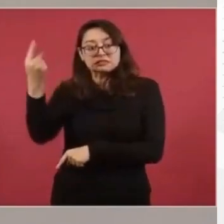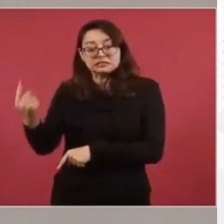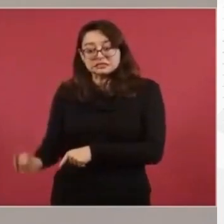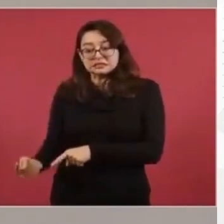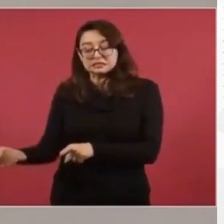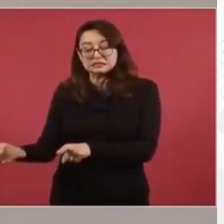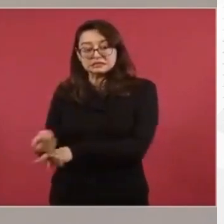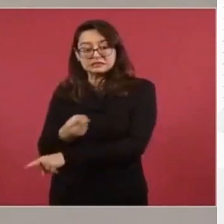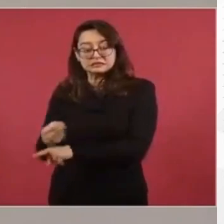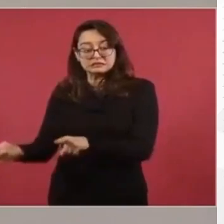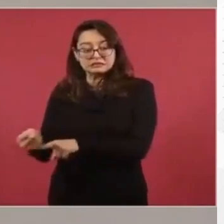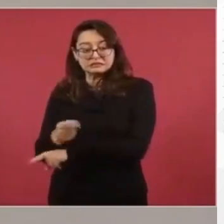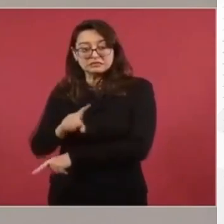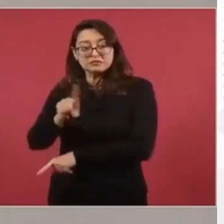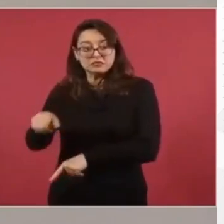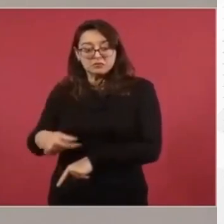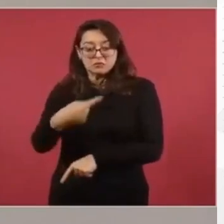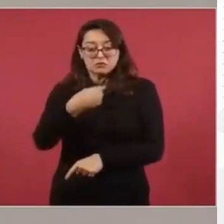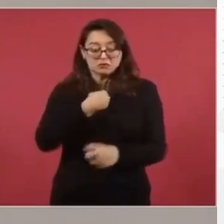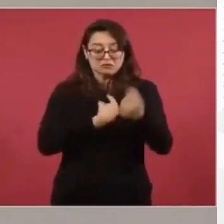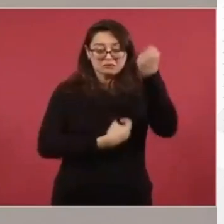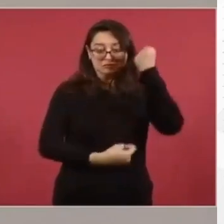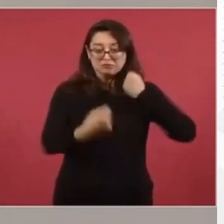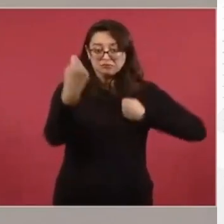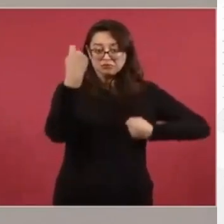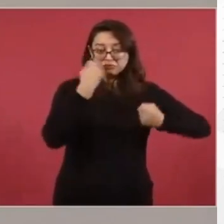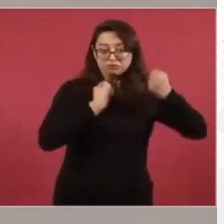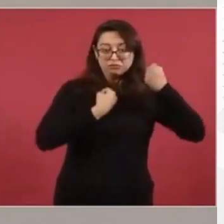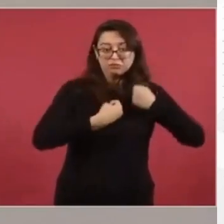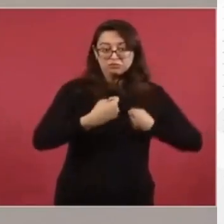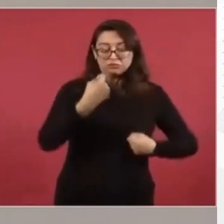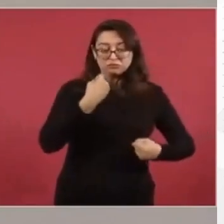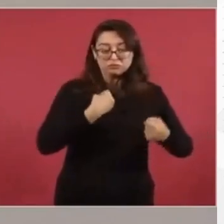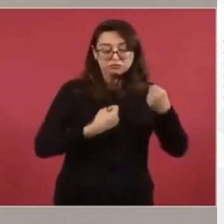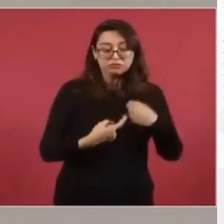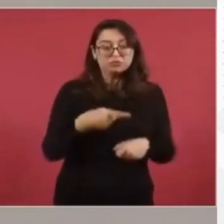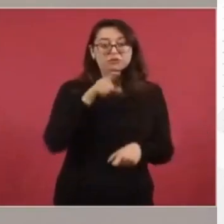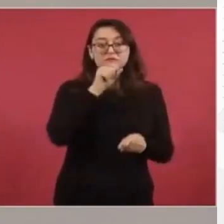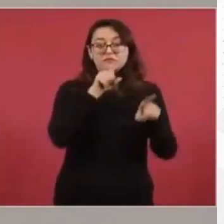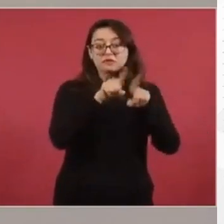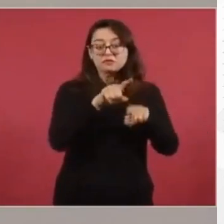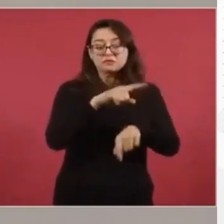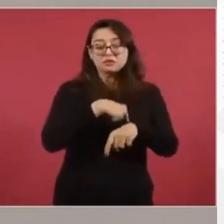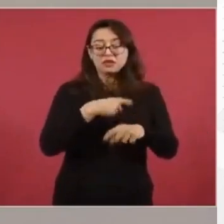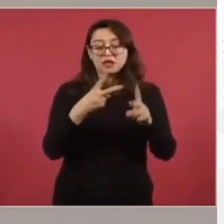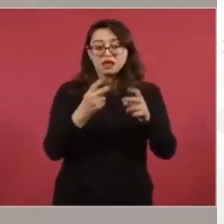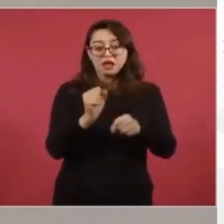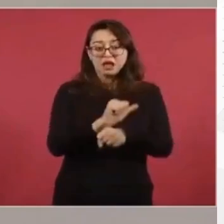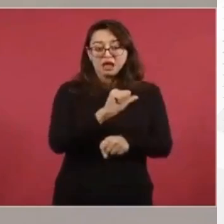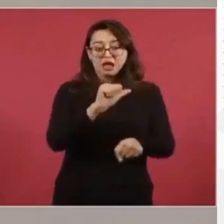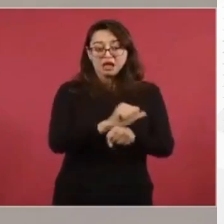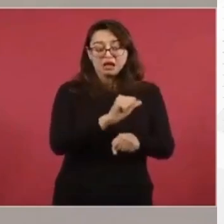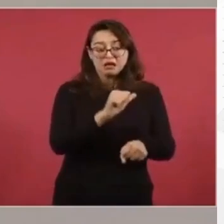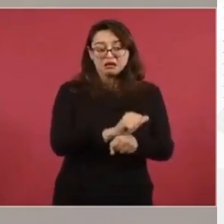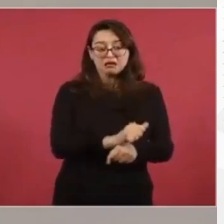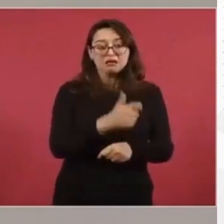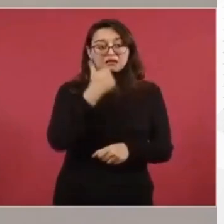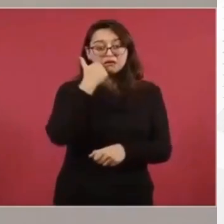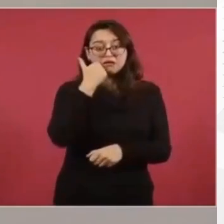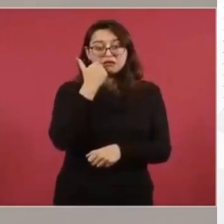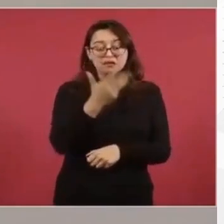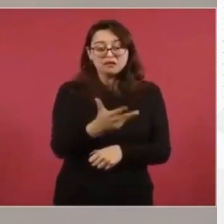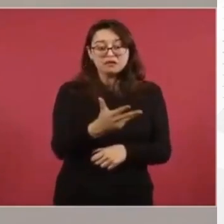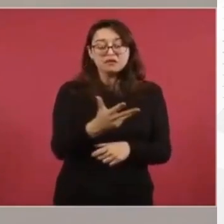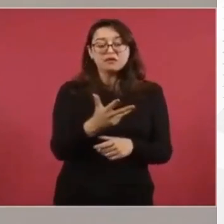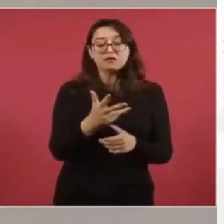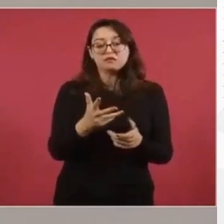me golpearon los vidrios, elementos del Grupo Lobo con armas largas. Me quisieron doblegar y quebrantar por medio de